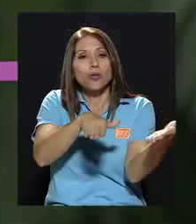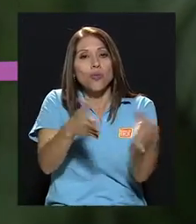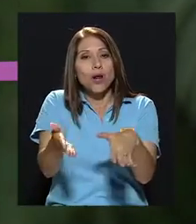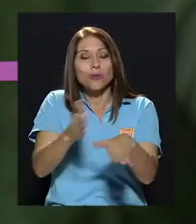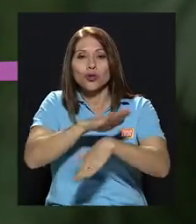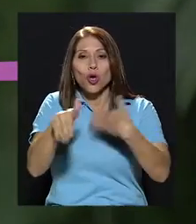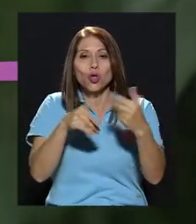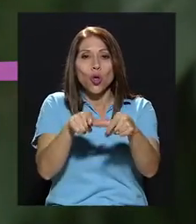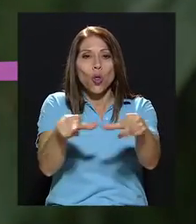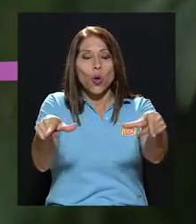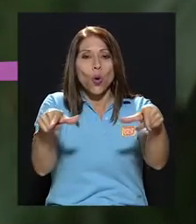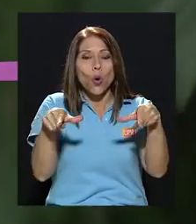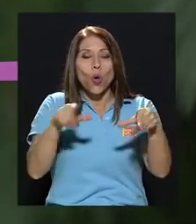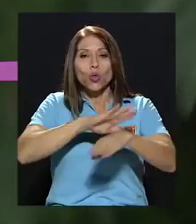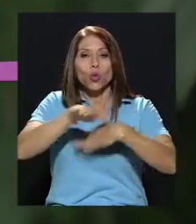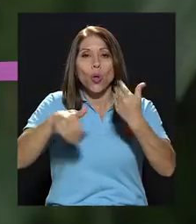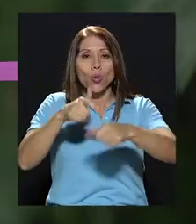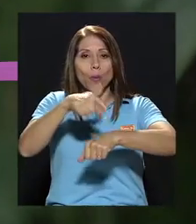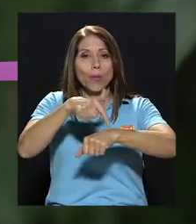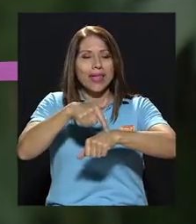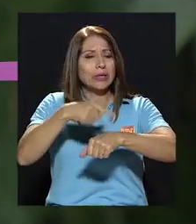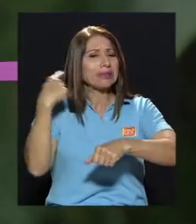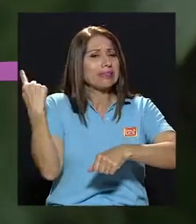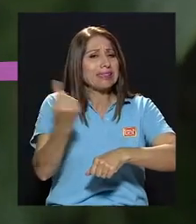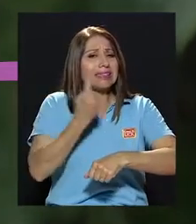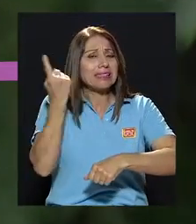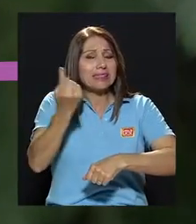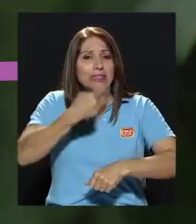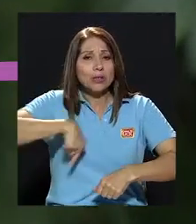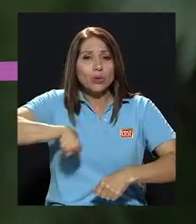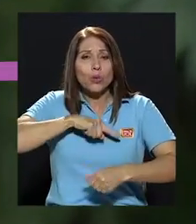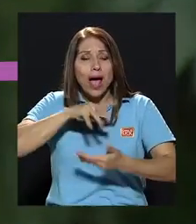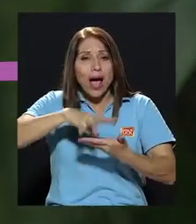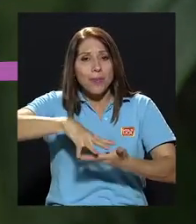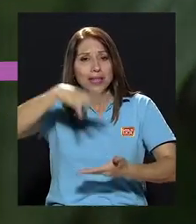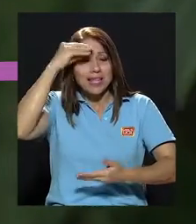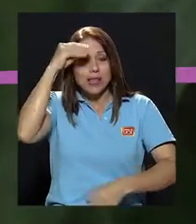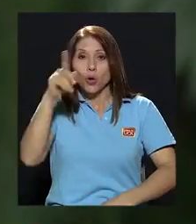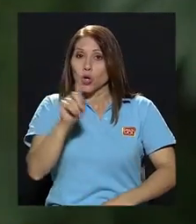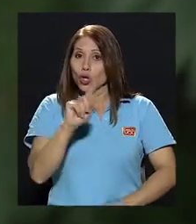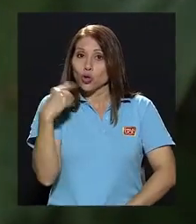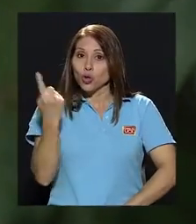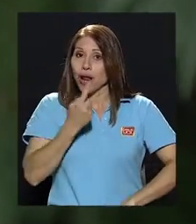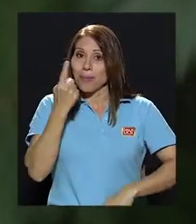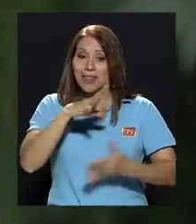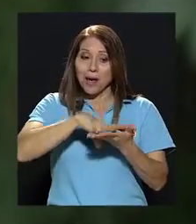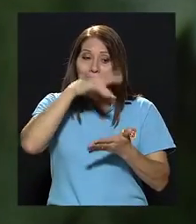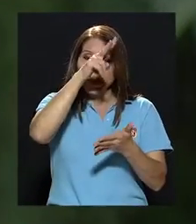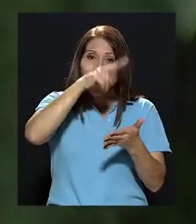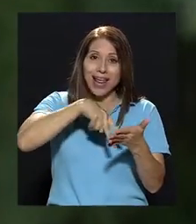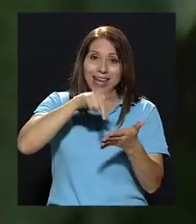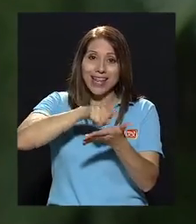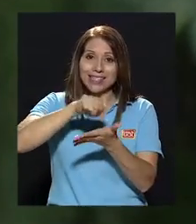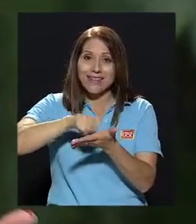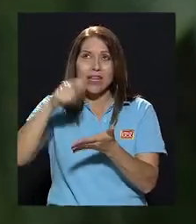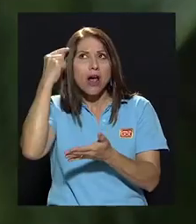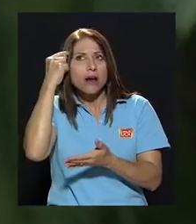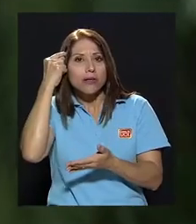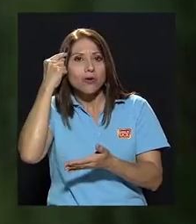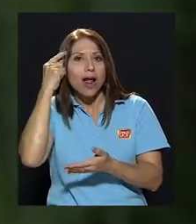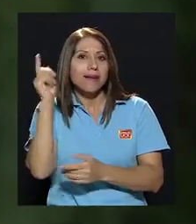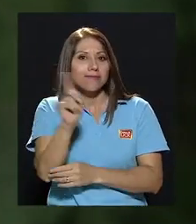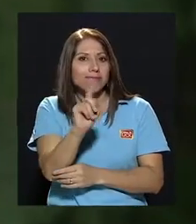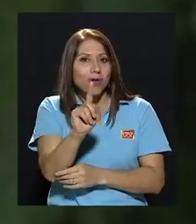lugar, en toda ocasión estamos aprendiendo y no solamente a leer y escribir y a razonar,